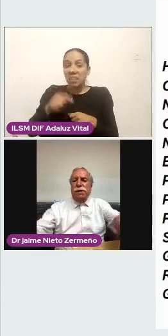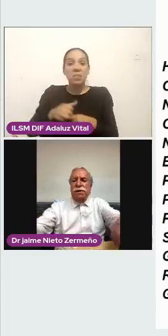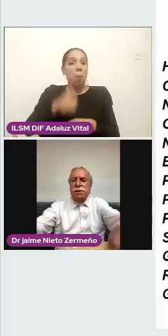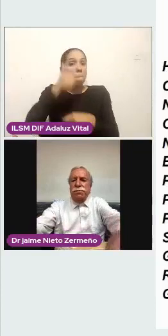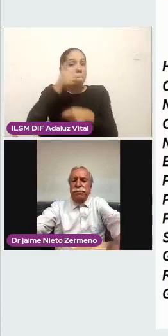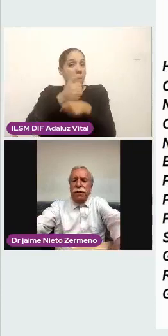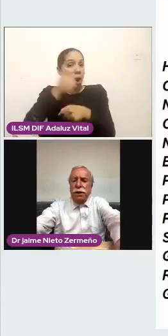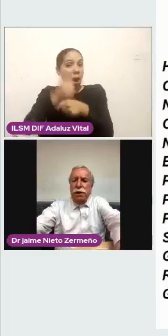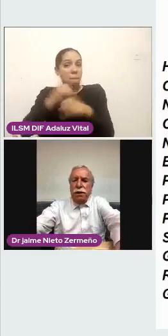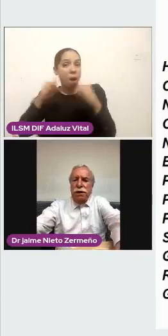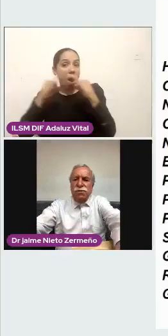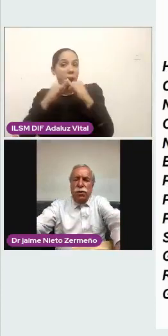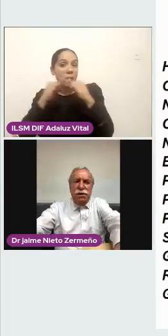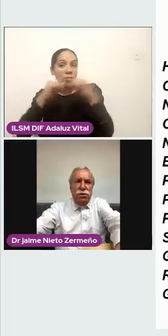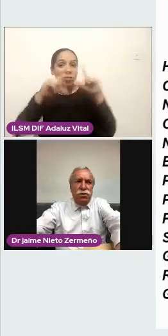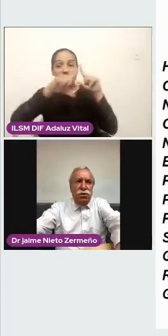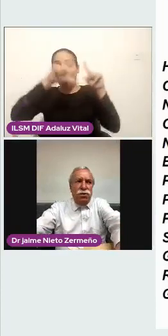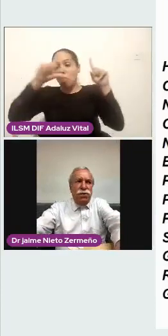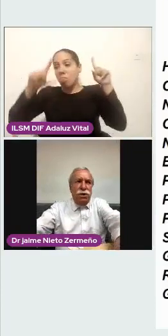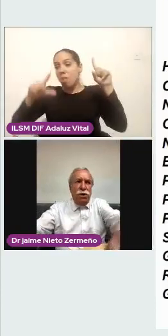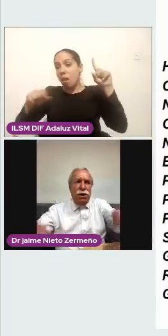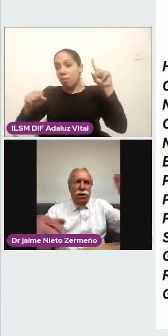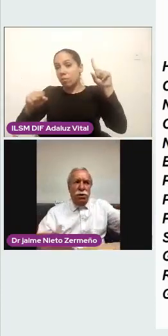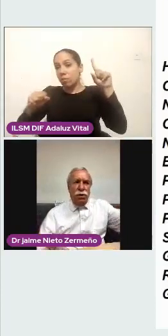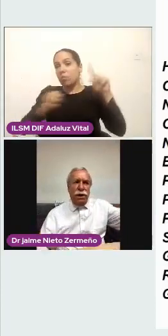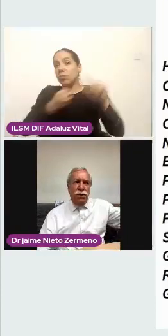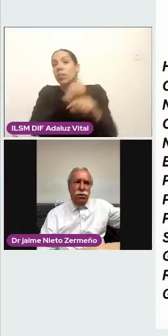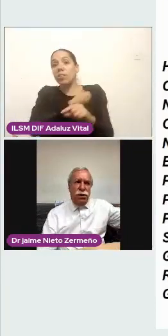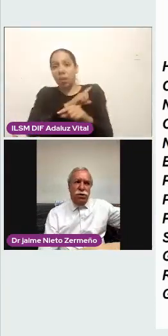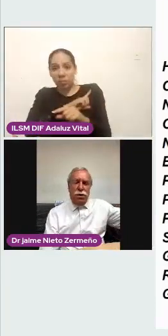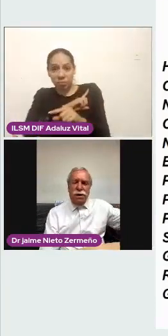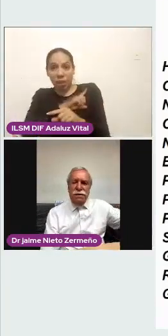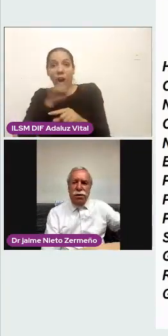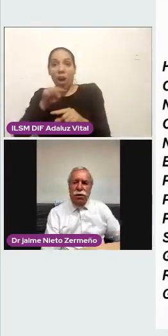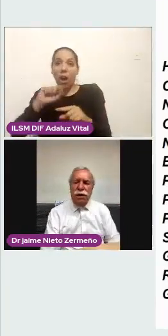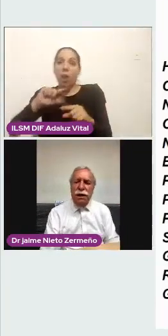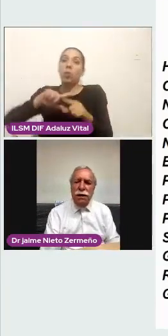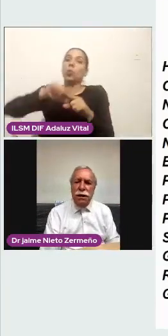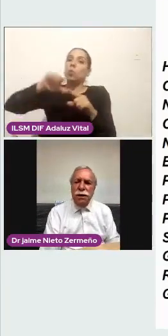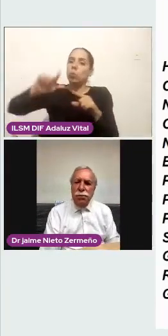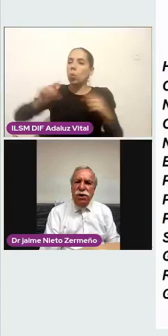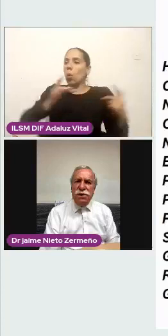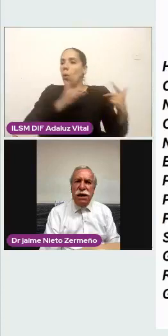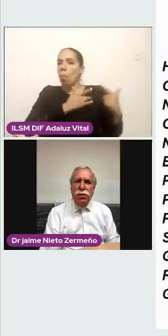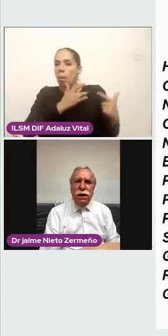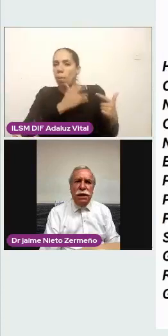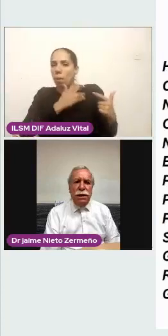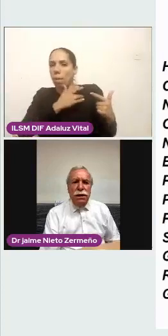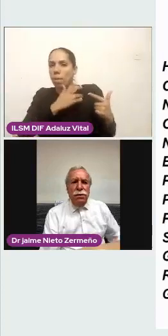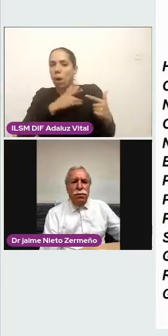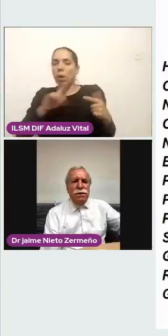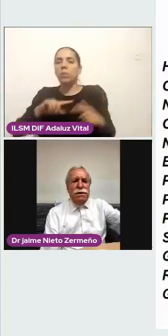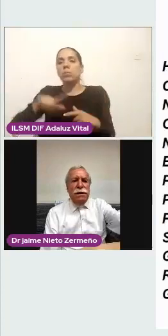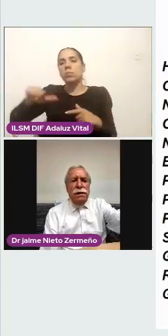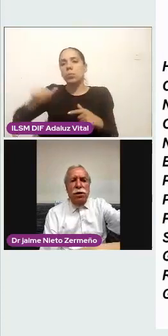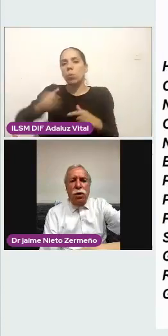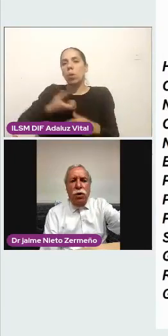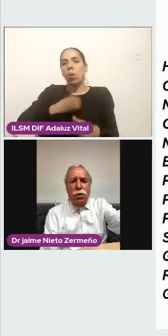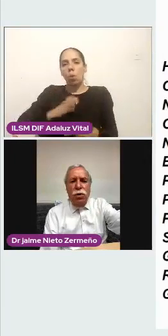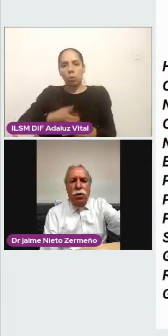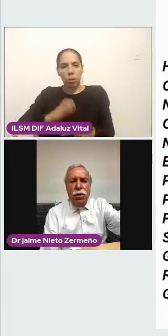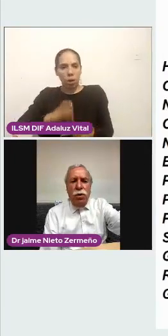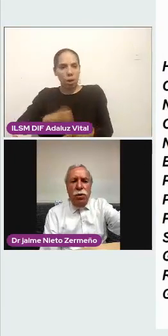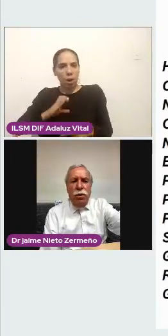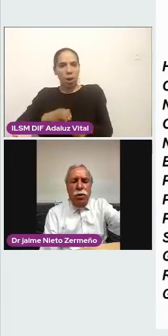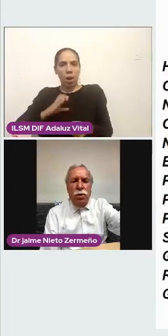Salud de este país. Después de nosotros siguió cardiología, nutrición, cancerología, pero es algo que lo